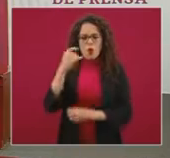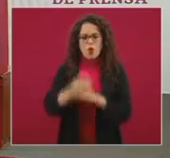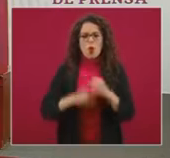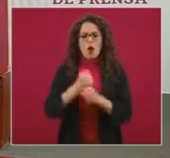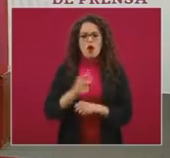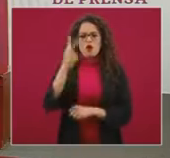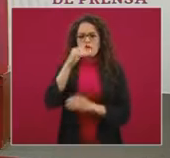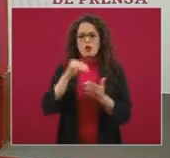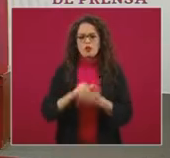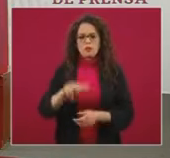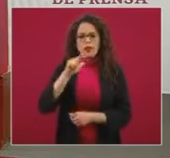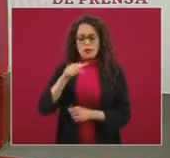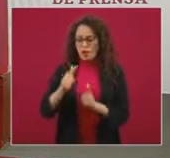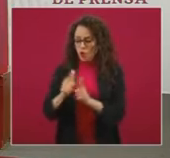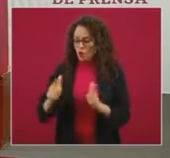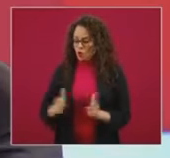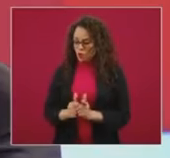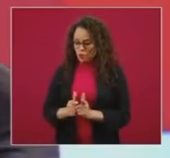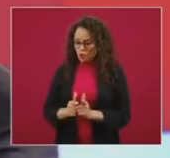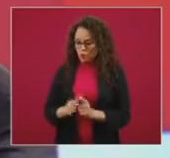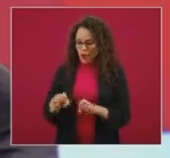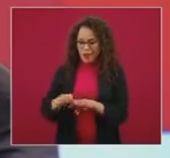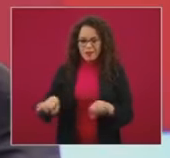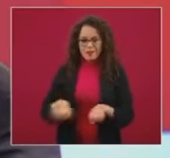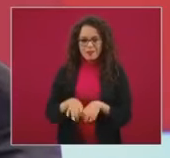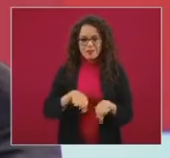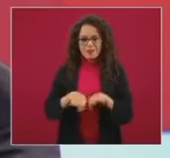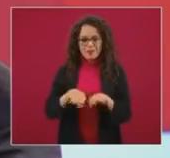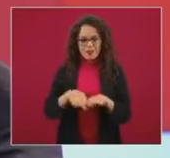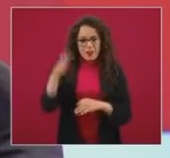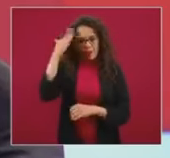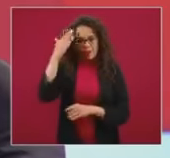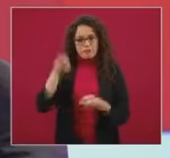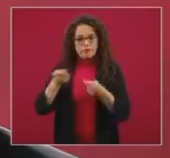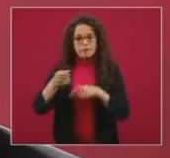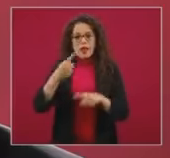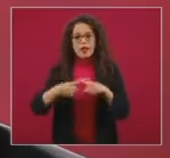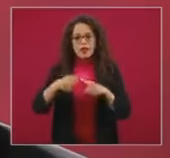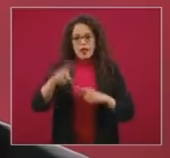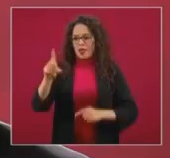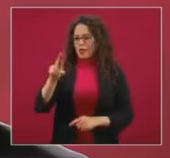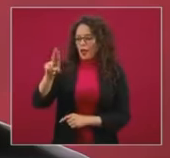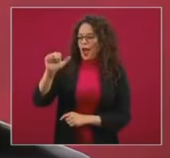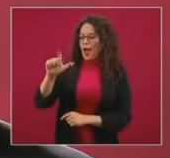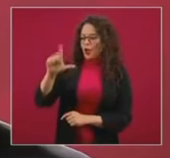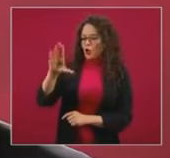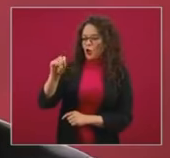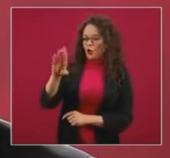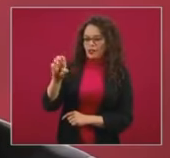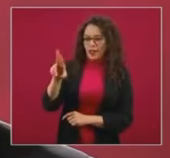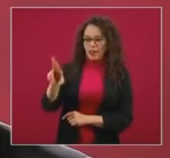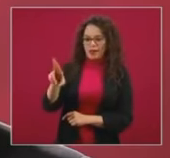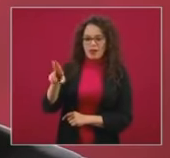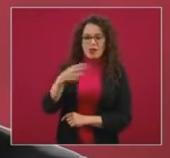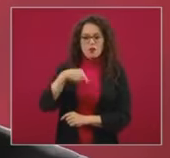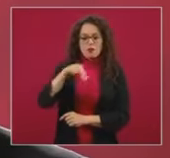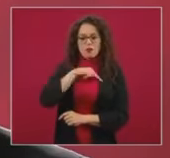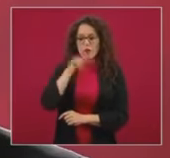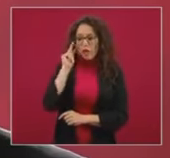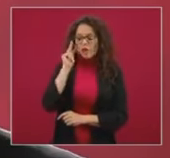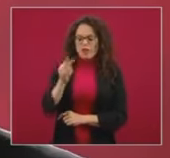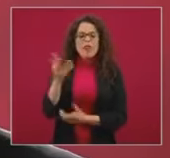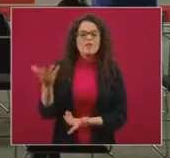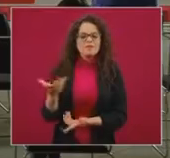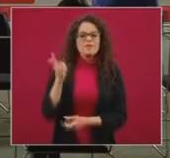en el Grupo de Trabajo de Transición, encabezado desde luego por el doctor Alcocer. Y lo que visualizamos es que nuestro